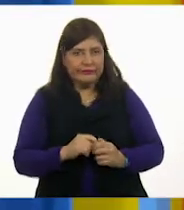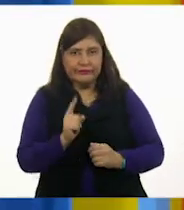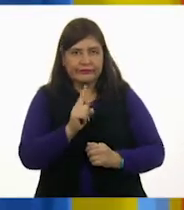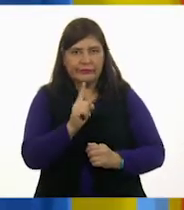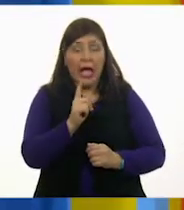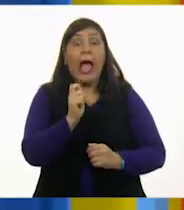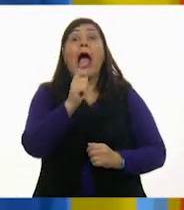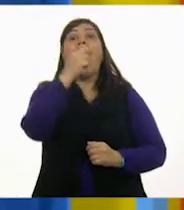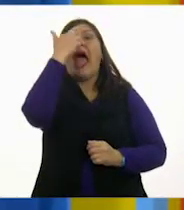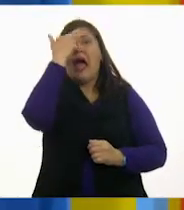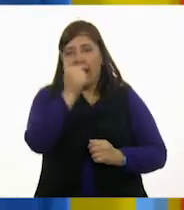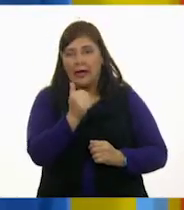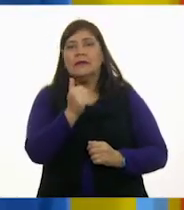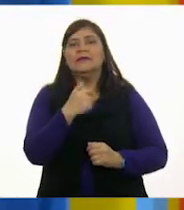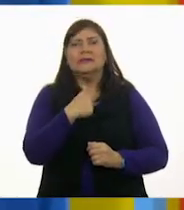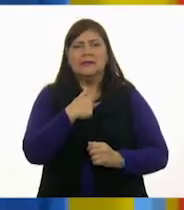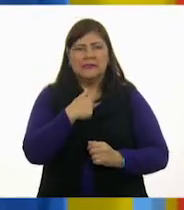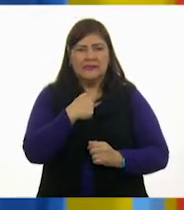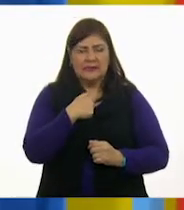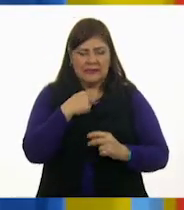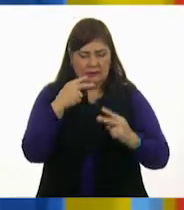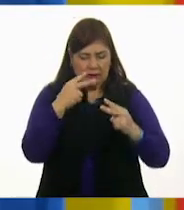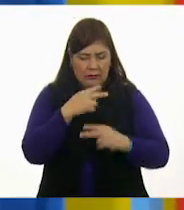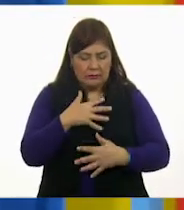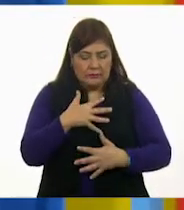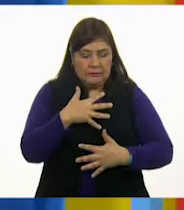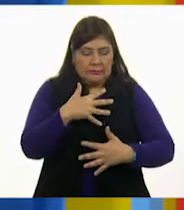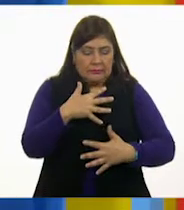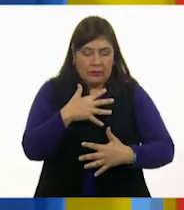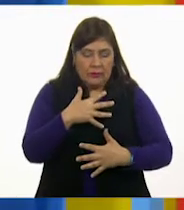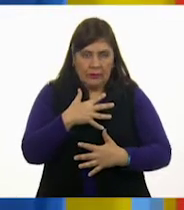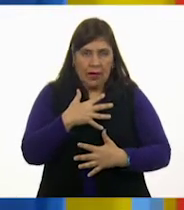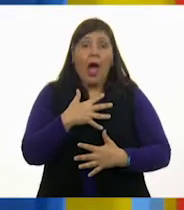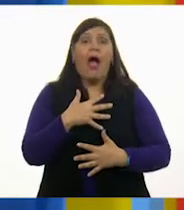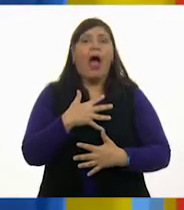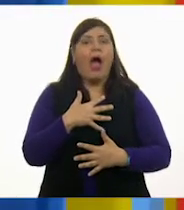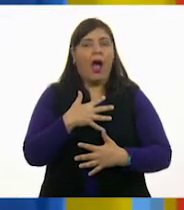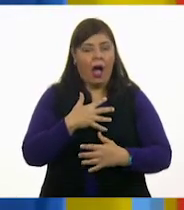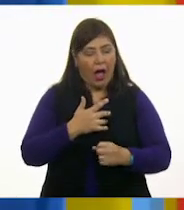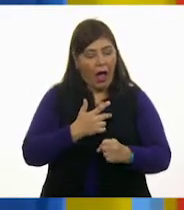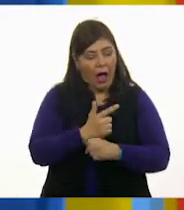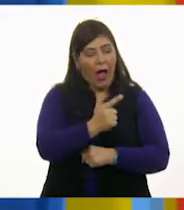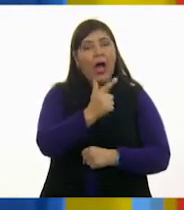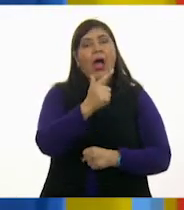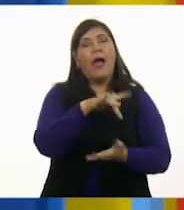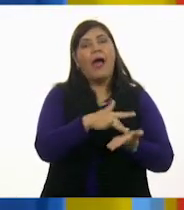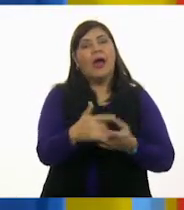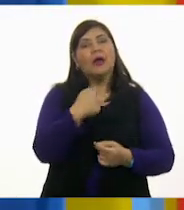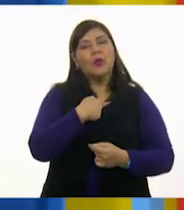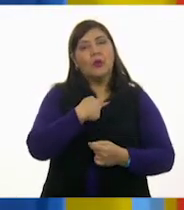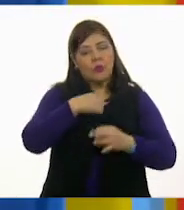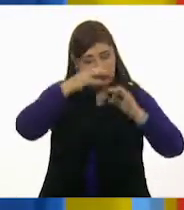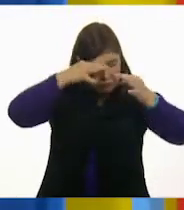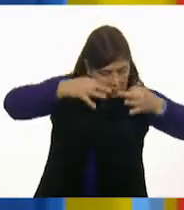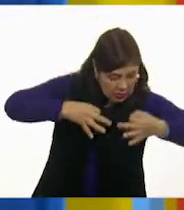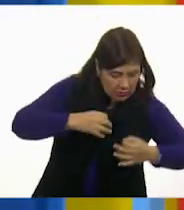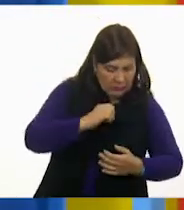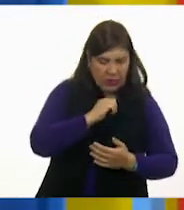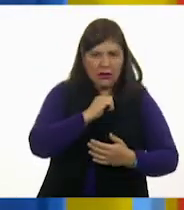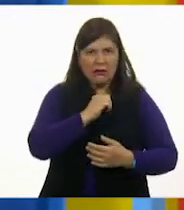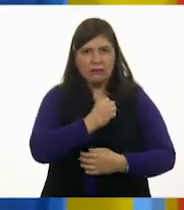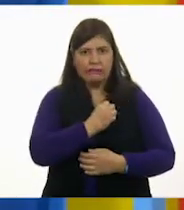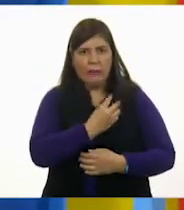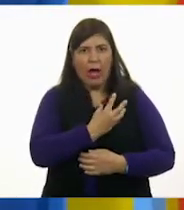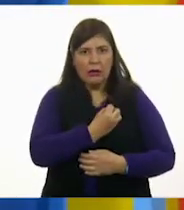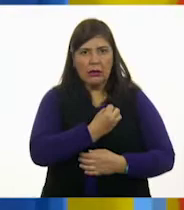Tienes razón. Creo que la respiración está funcionando muy bien. Y ahora puedo localizar mucho más fácil. Siento como si